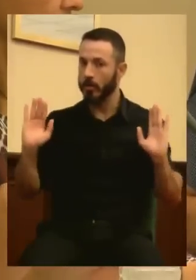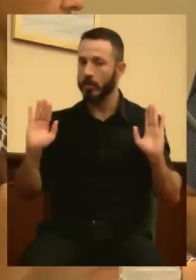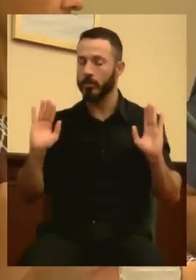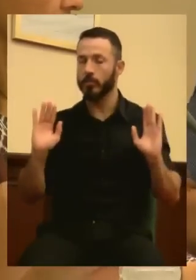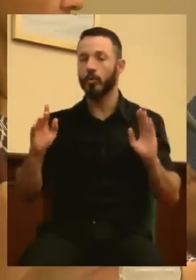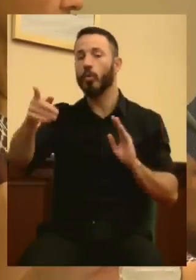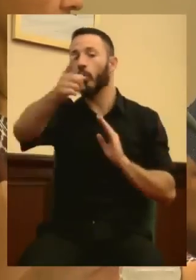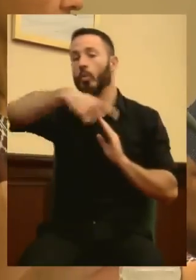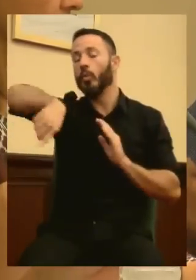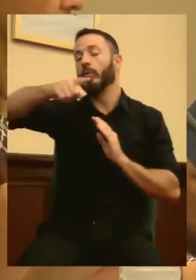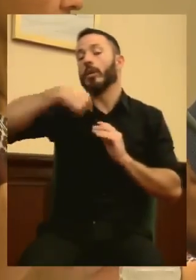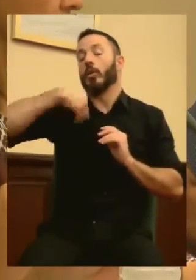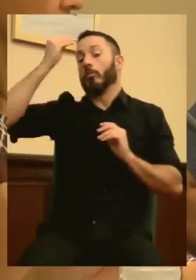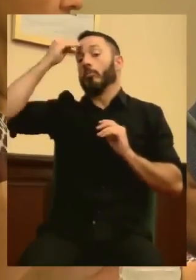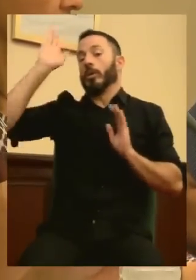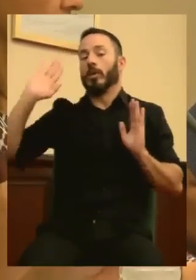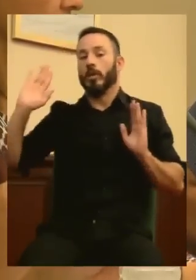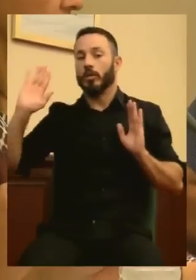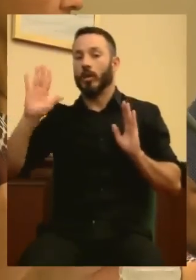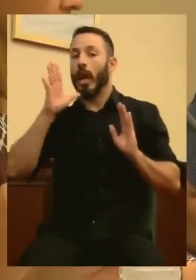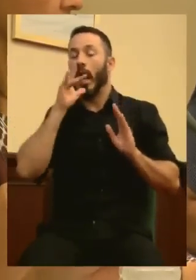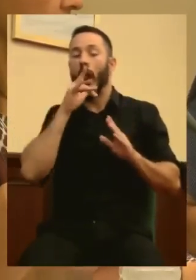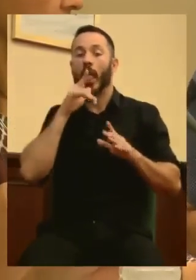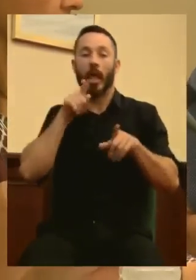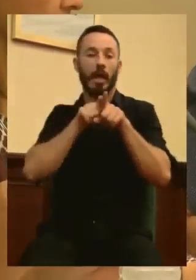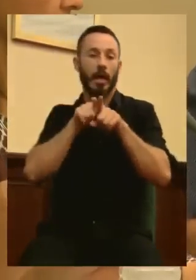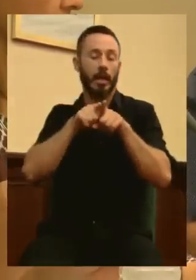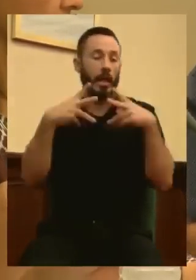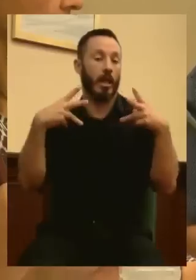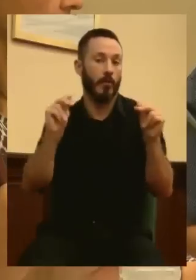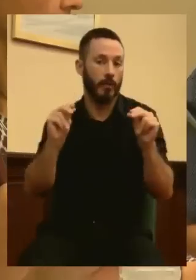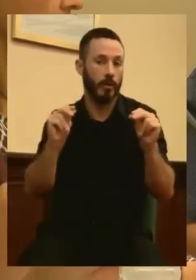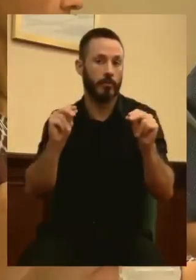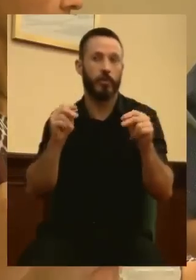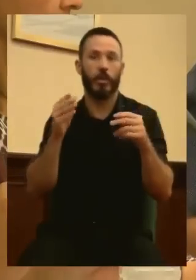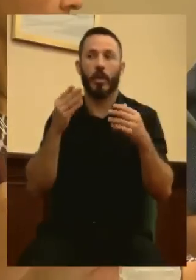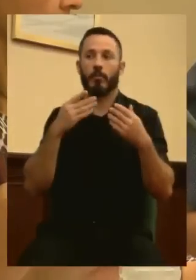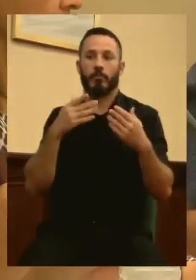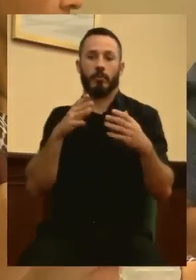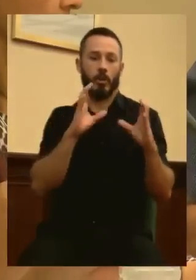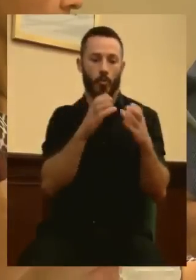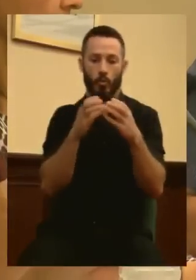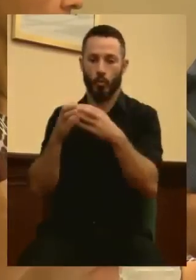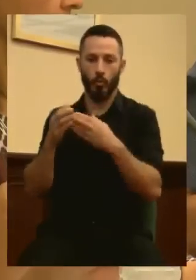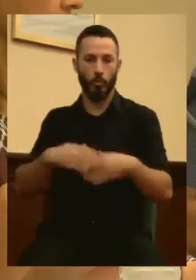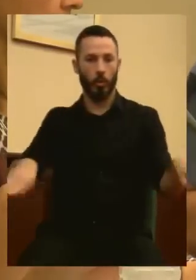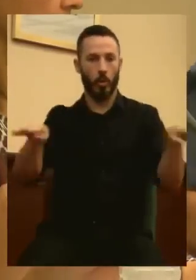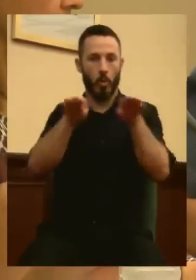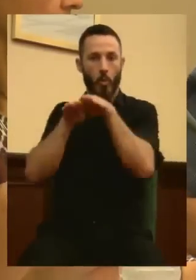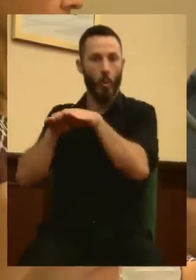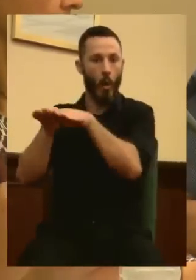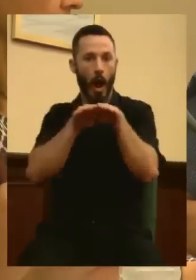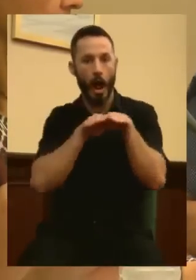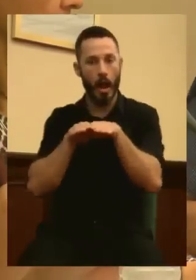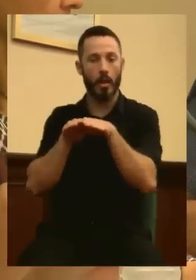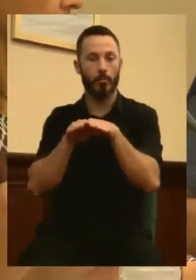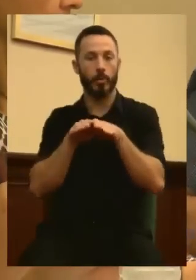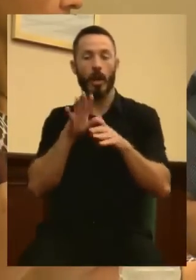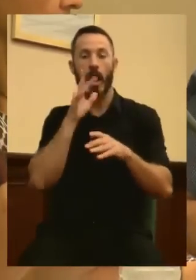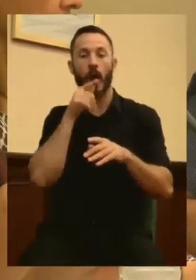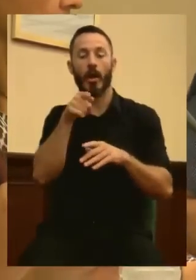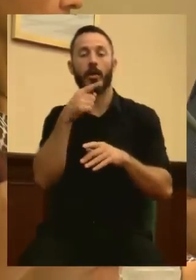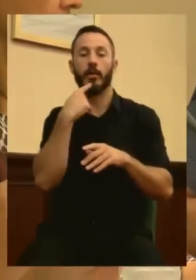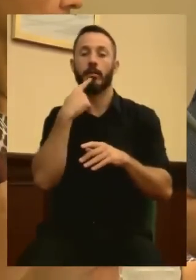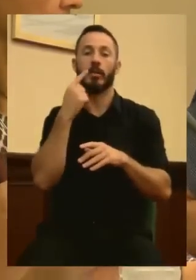Ustedes, supongo que ahora dejarán de criticar esta igualdad de trato a estos colectivos. Ahora que se acogen a la 31